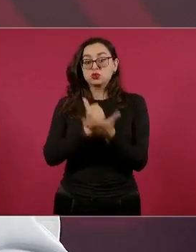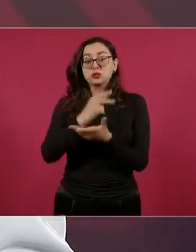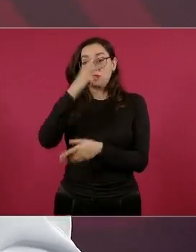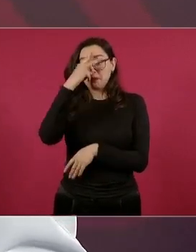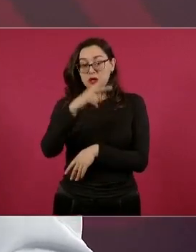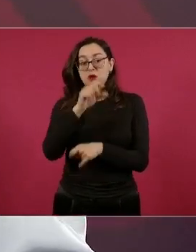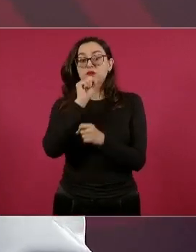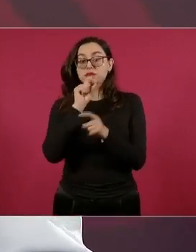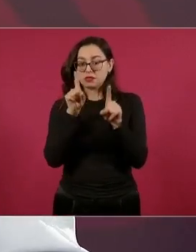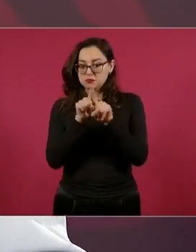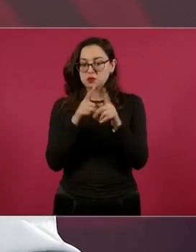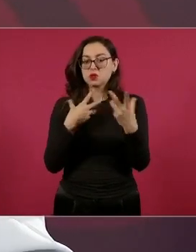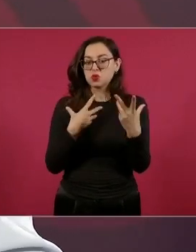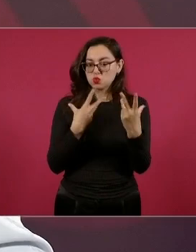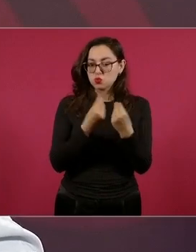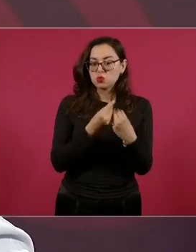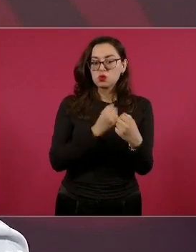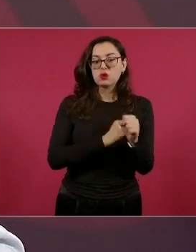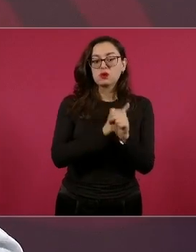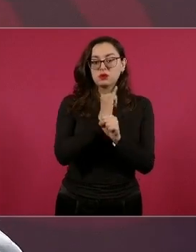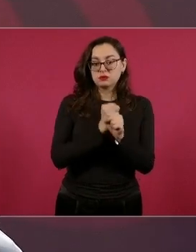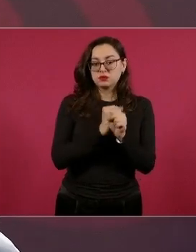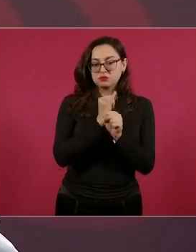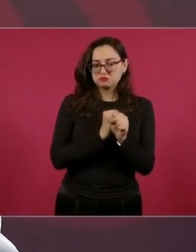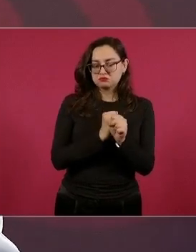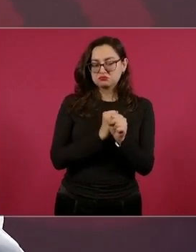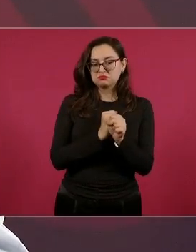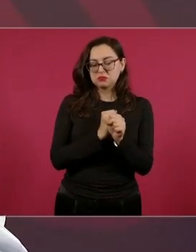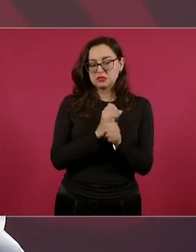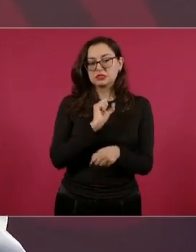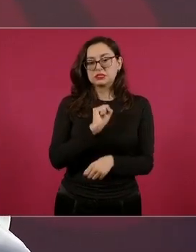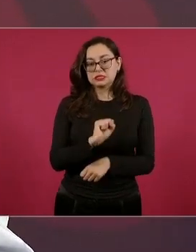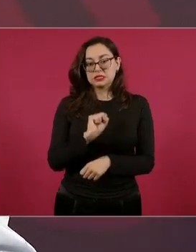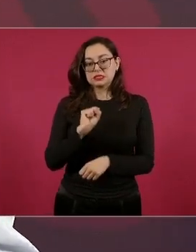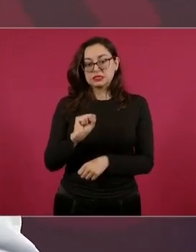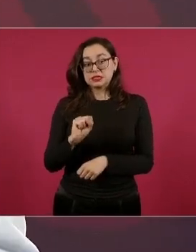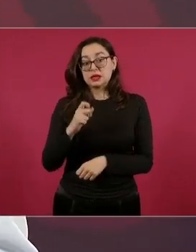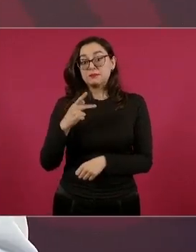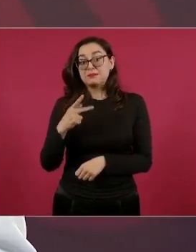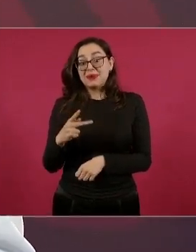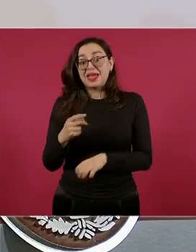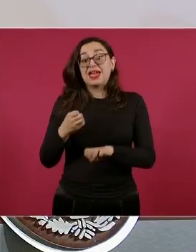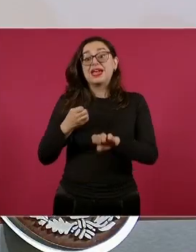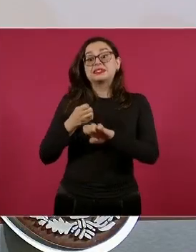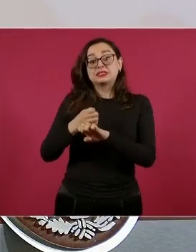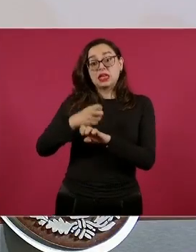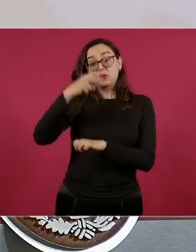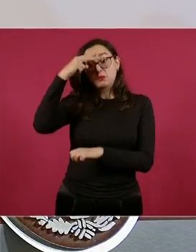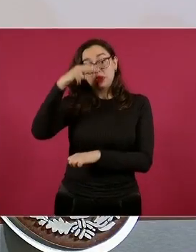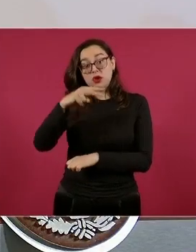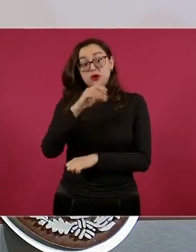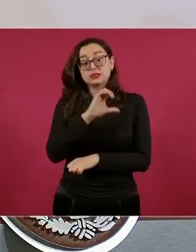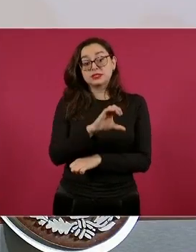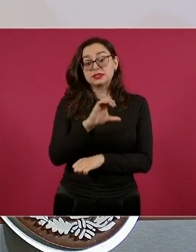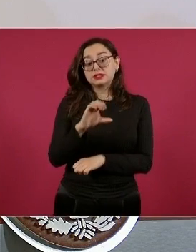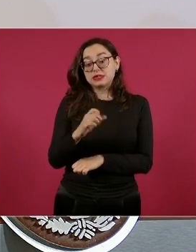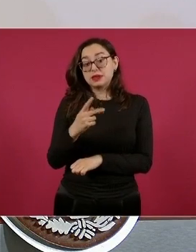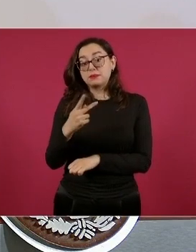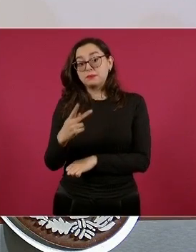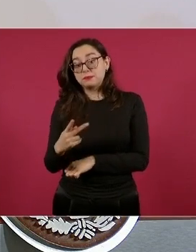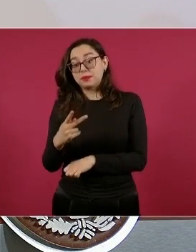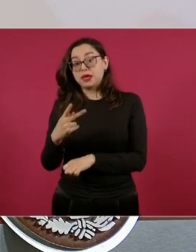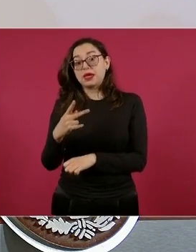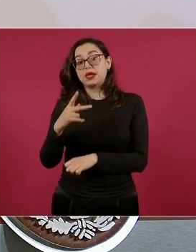así como también de la Secretaría de Seguridad del Estado de México y la Secretaría de Seguridad